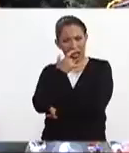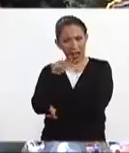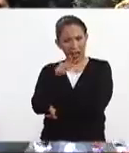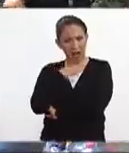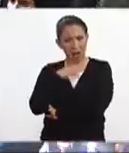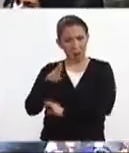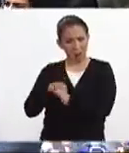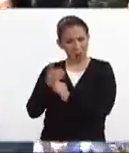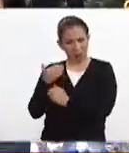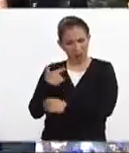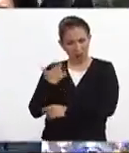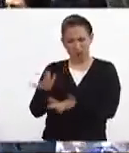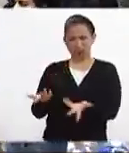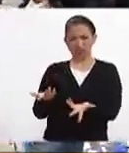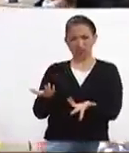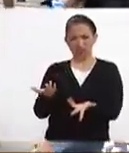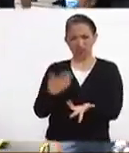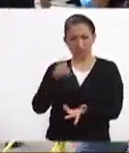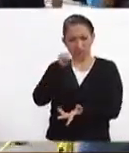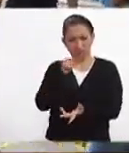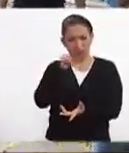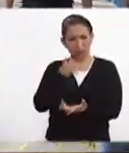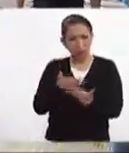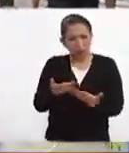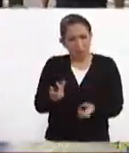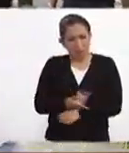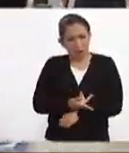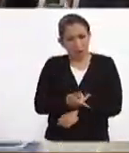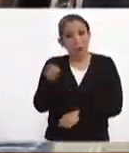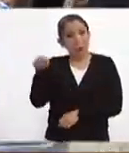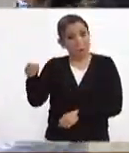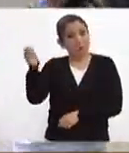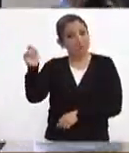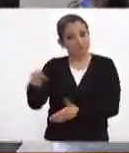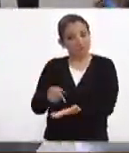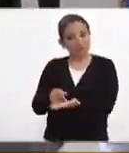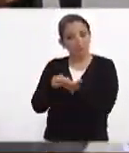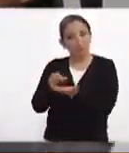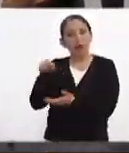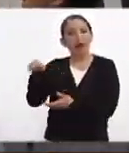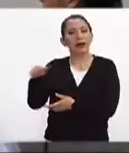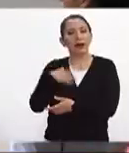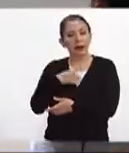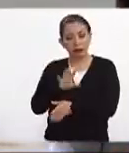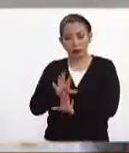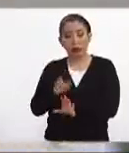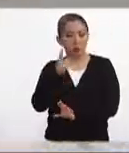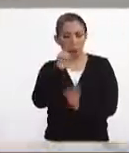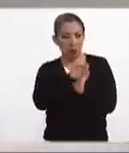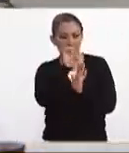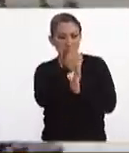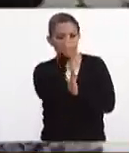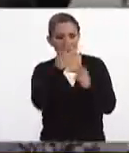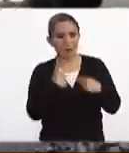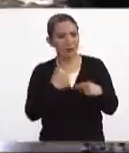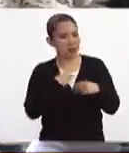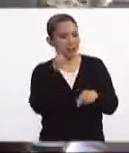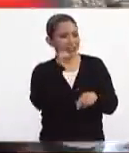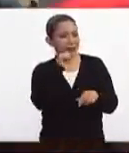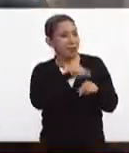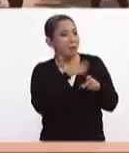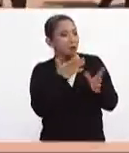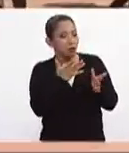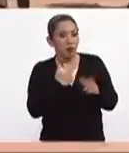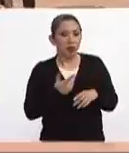normal en el que la persona siempre se ha comportado pues ahí hay una señal para acercarnos por ejemplo una persona que es normalmente